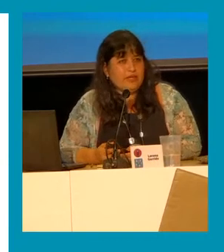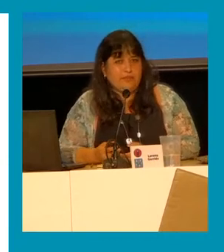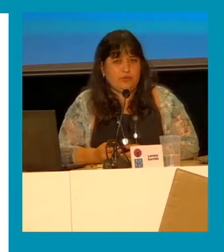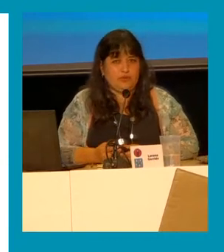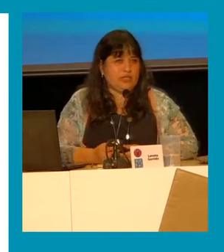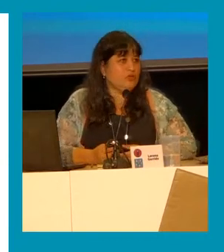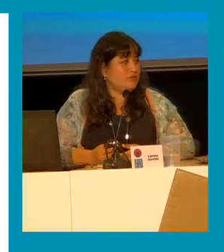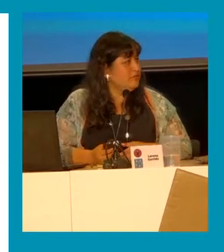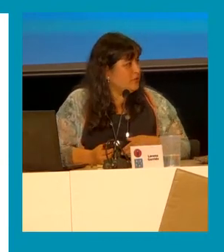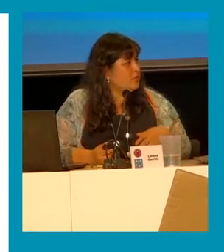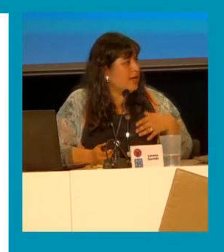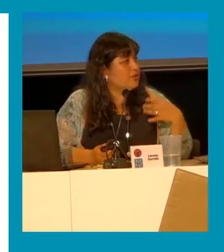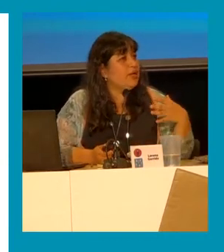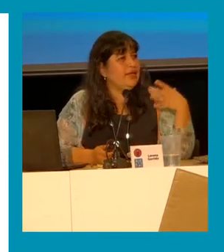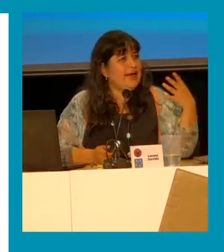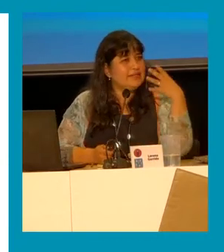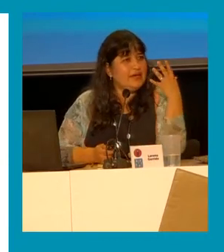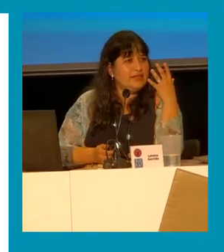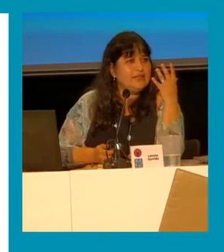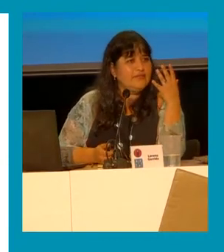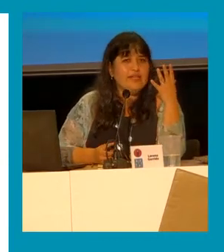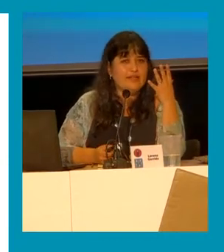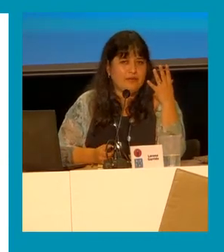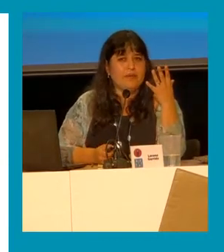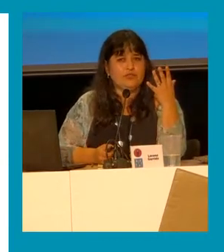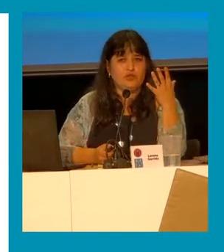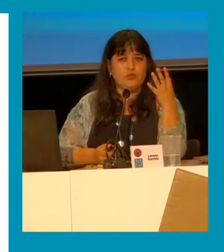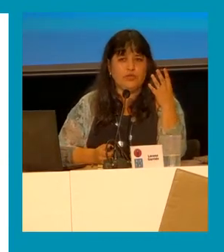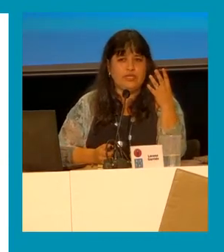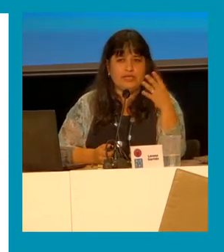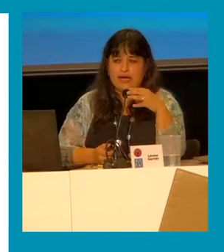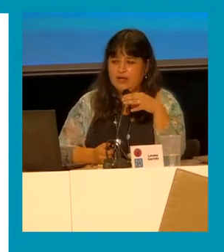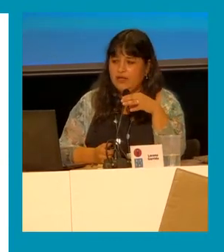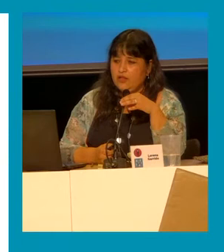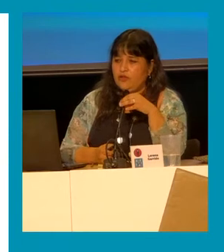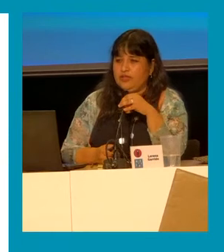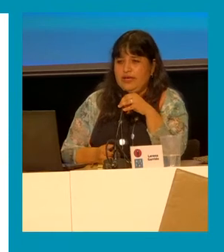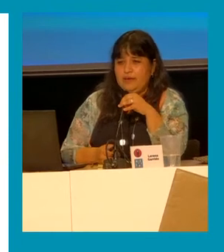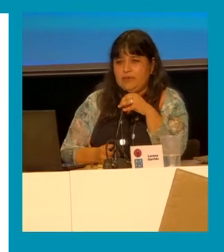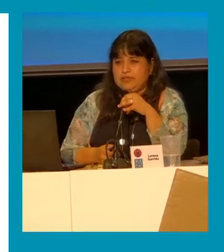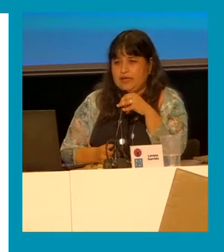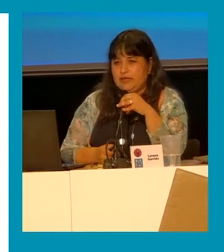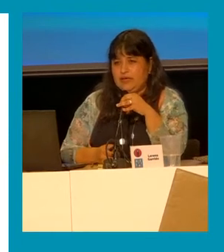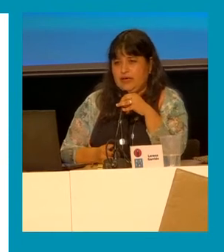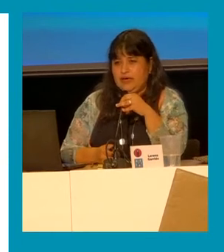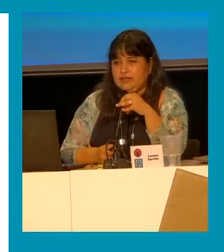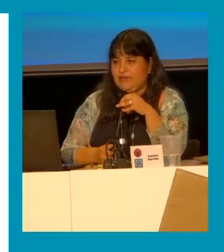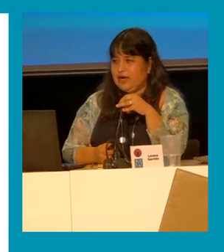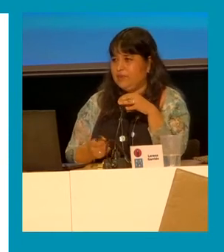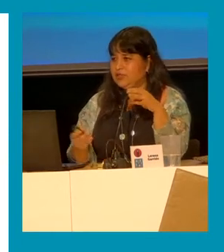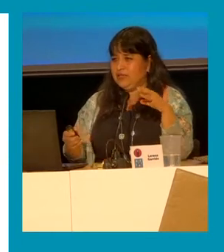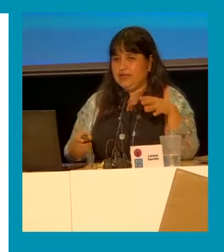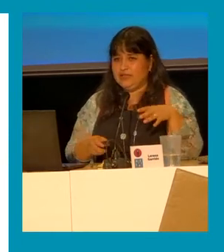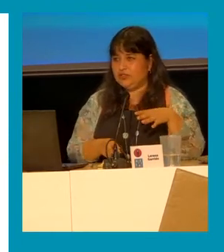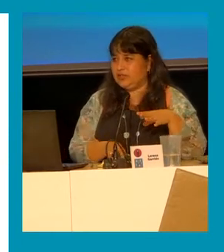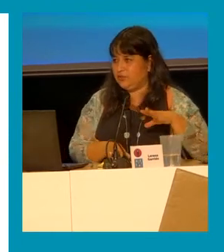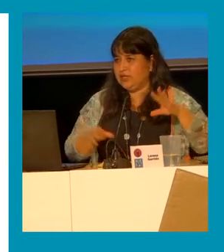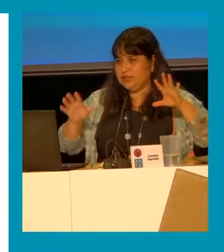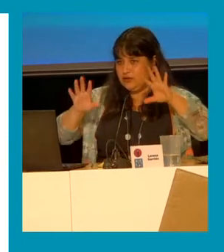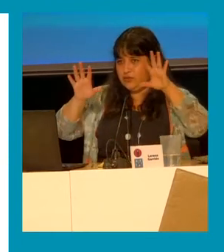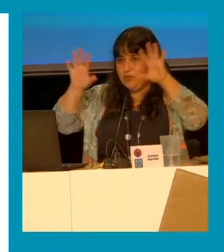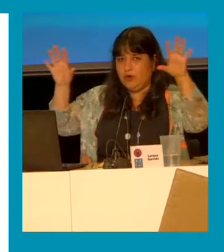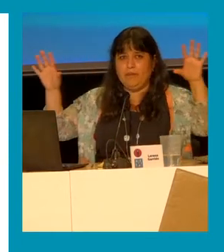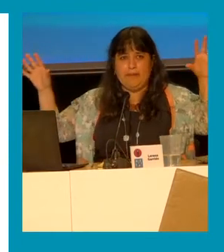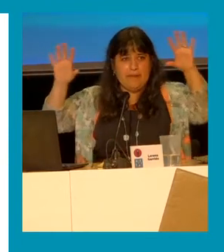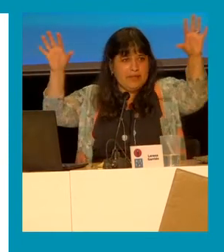obviamente me respondo que no. No es una casualidad ese nivel de dispersión jurídica donde las que trabajamos en el derecho tenemos